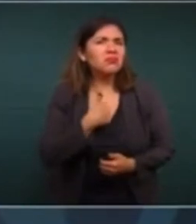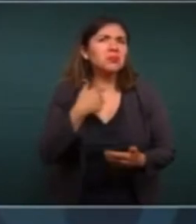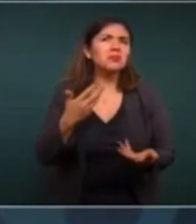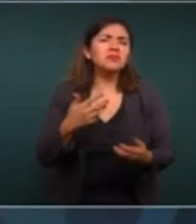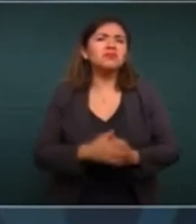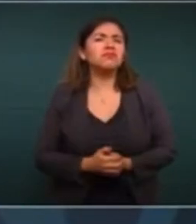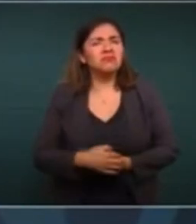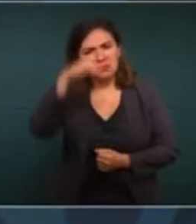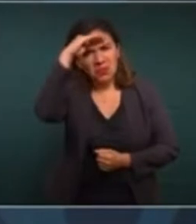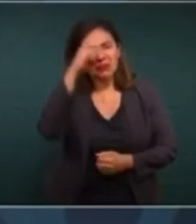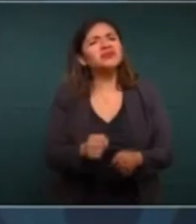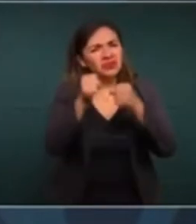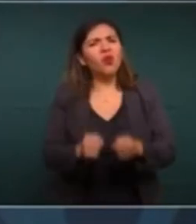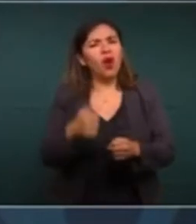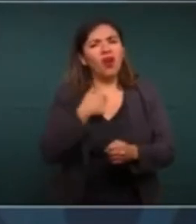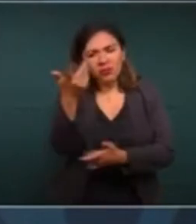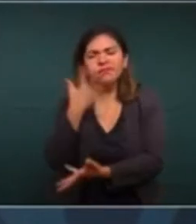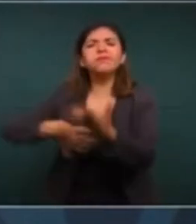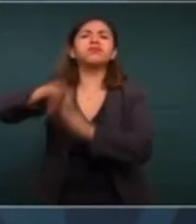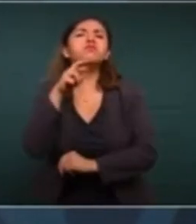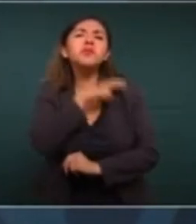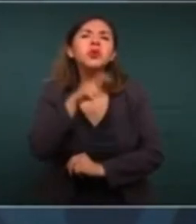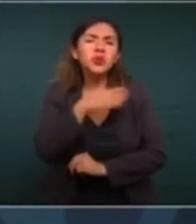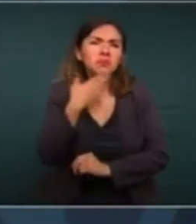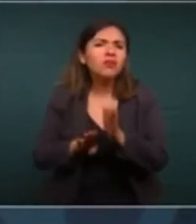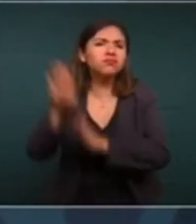Yo sostengo que nos vamos a recuperar pronto.